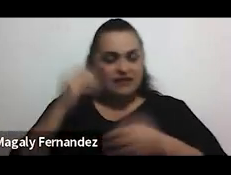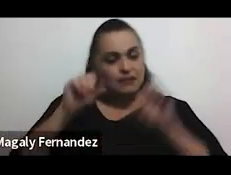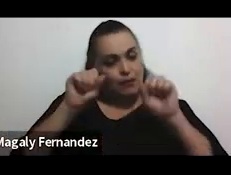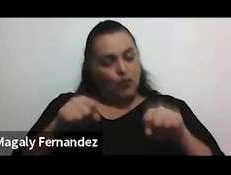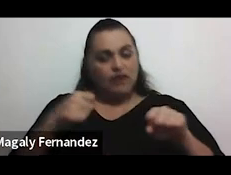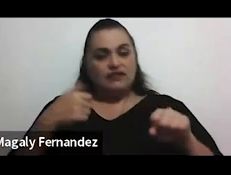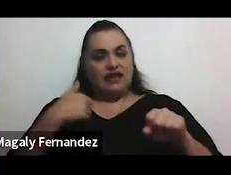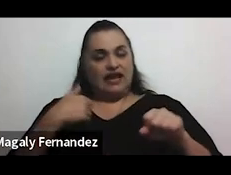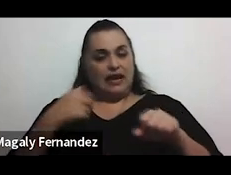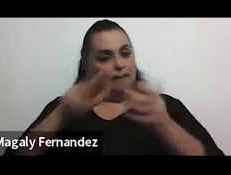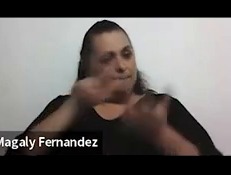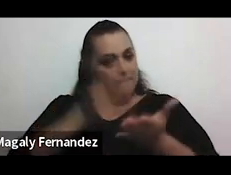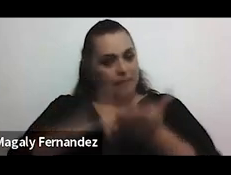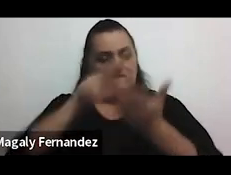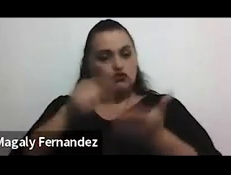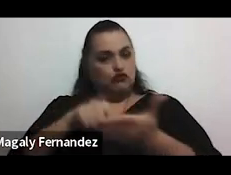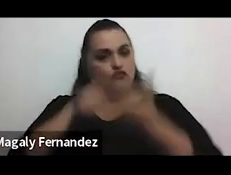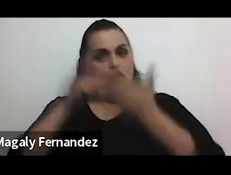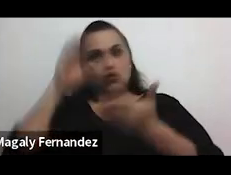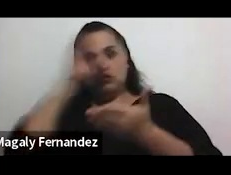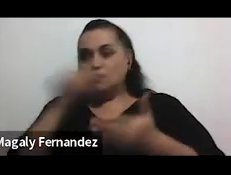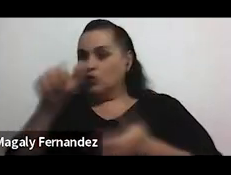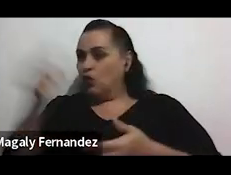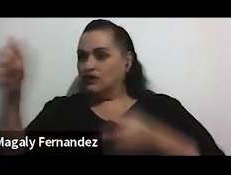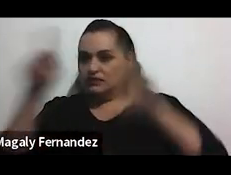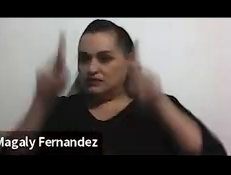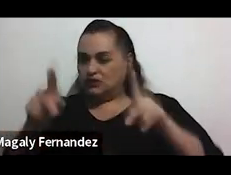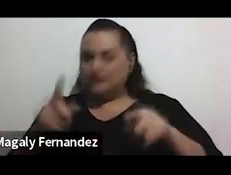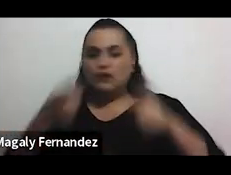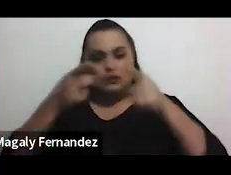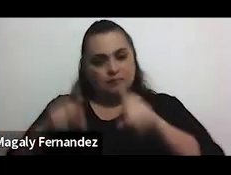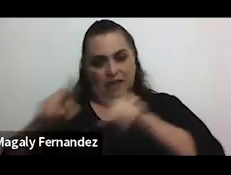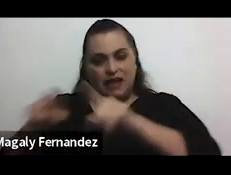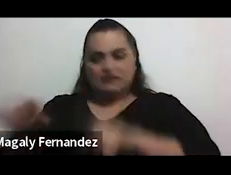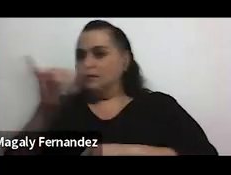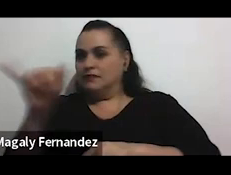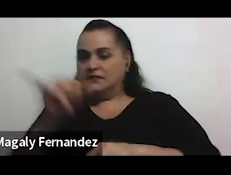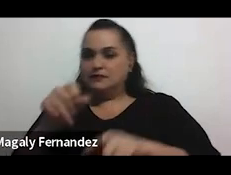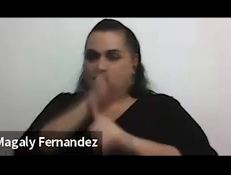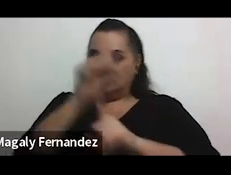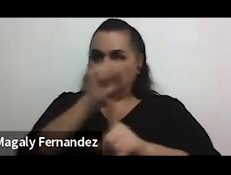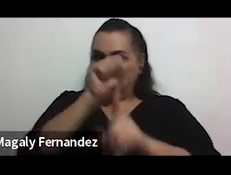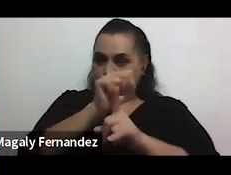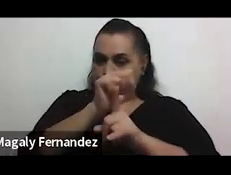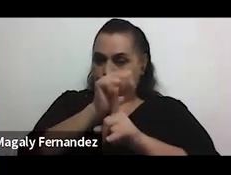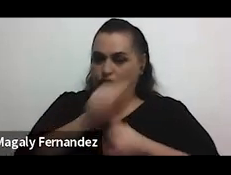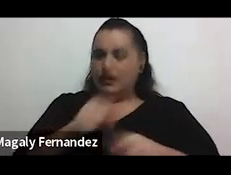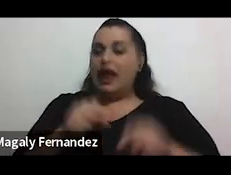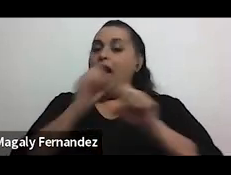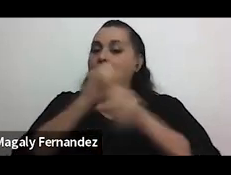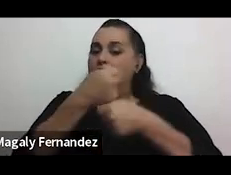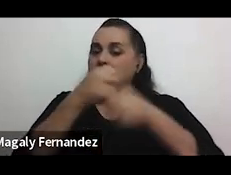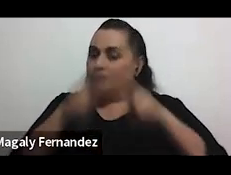la validación y el reconocimiento de otras personas que también han atravesado por la misma situación y hacer valer